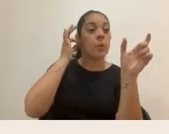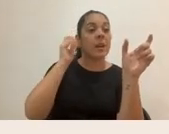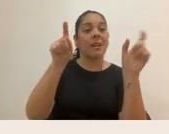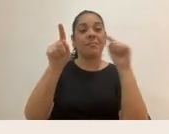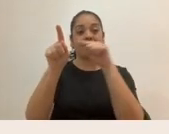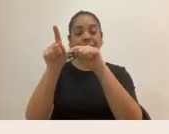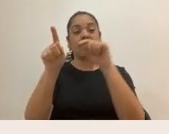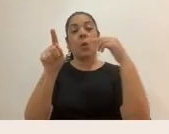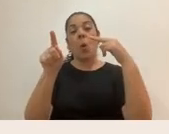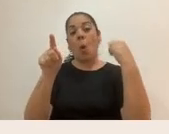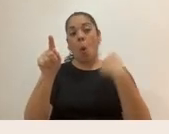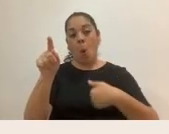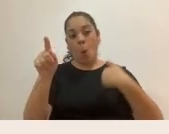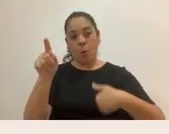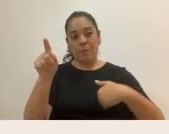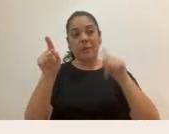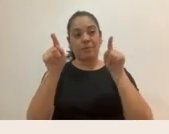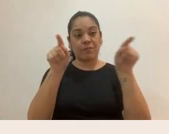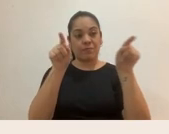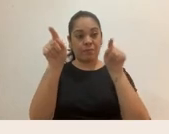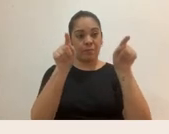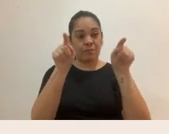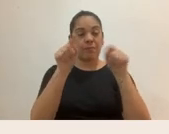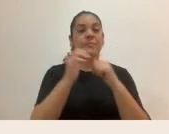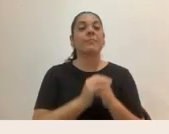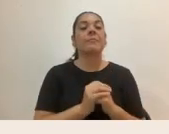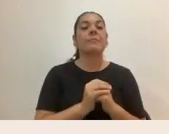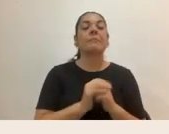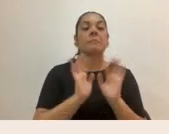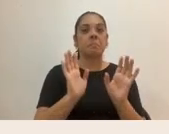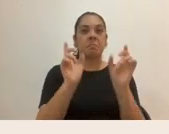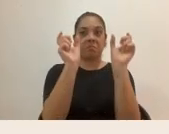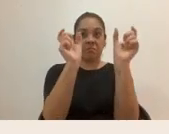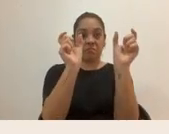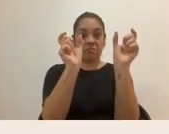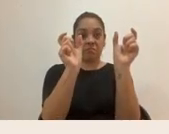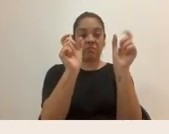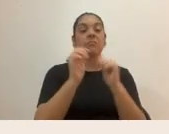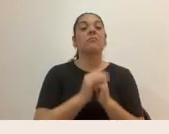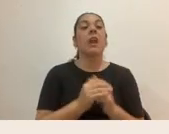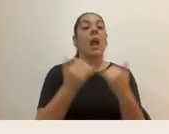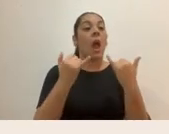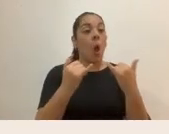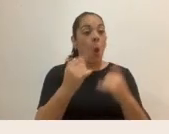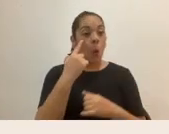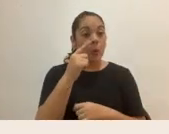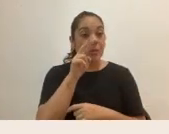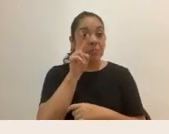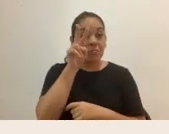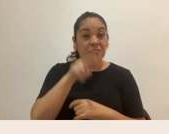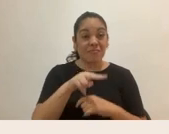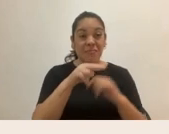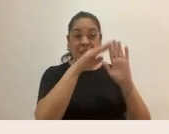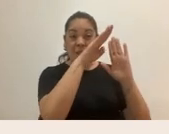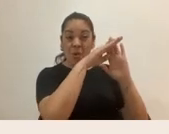Y vamos ahora a hacer una selección de estas palabras y